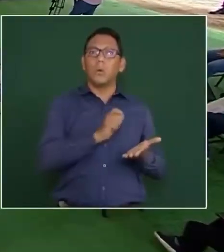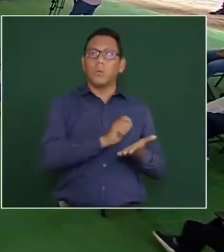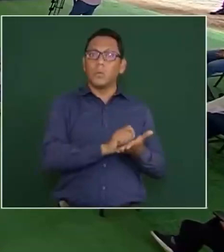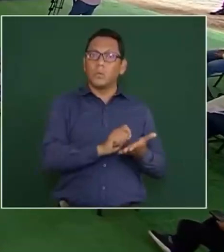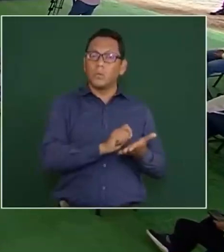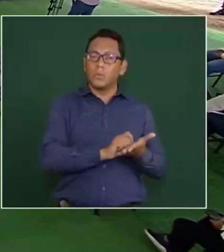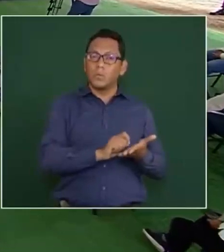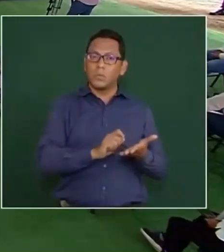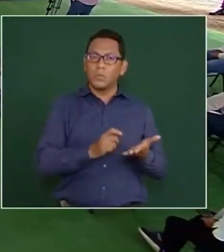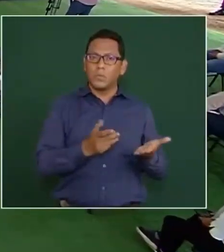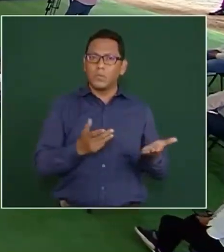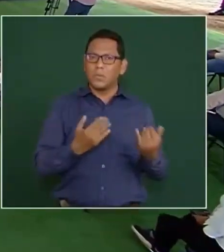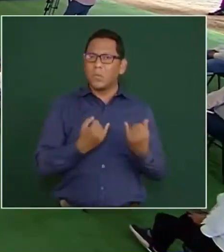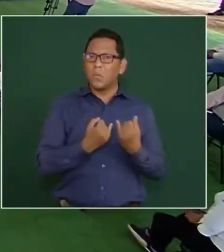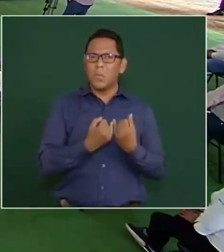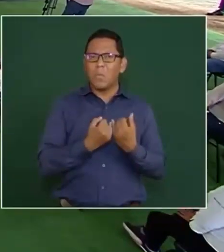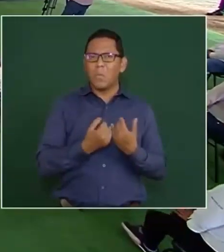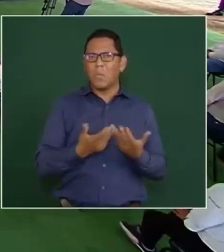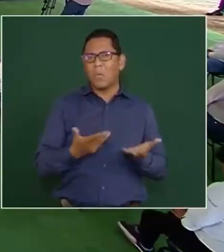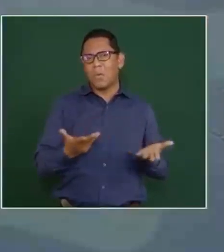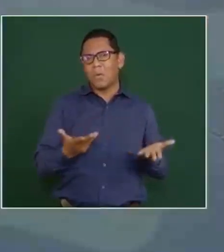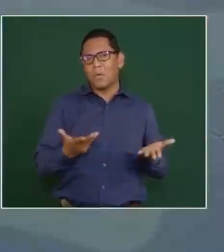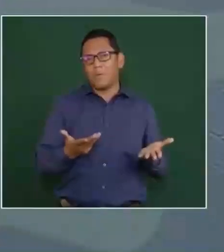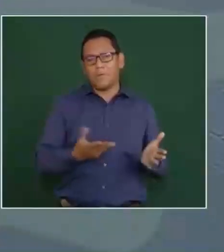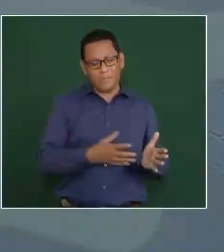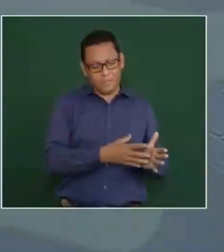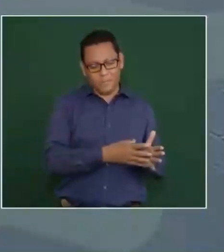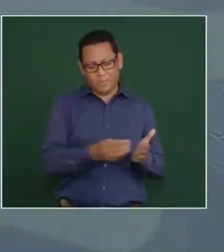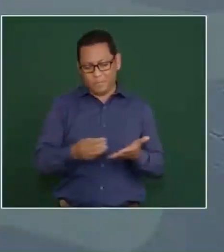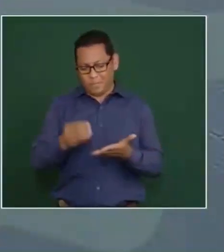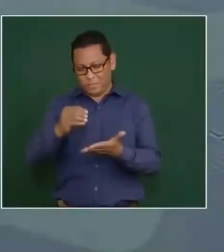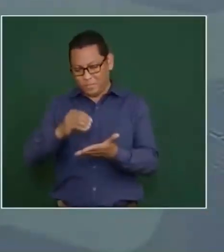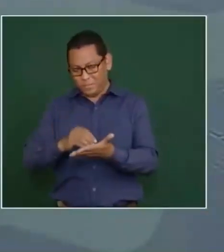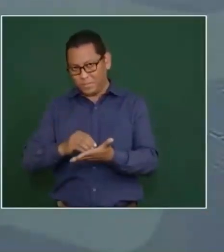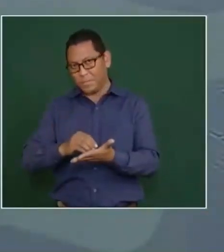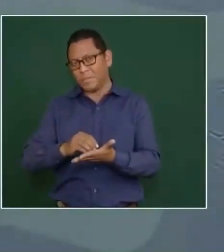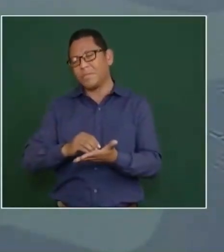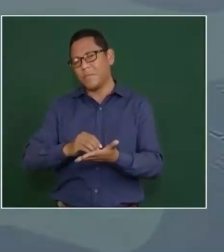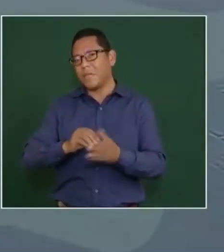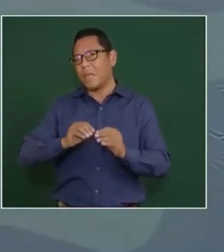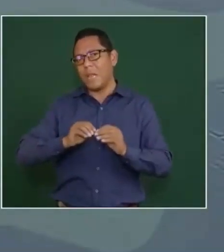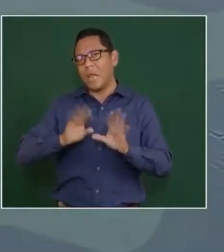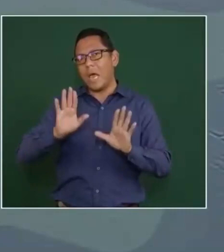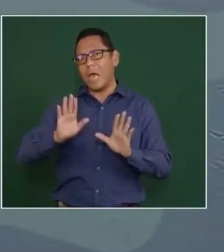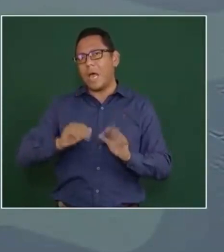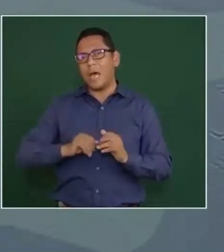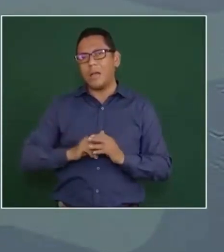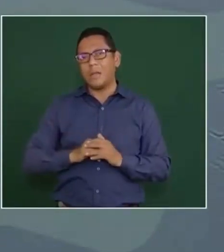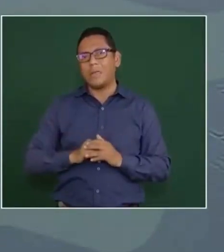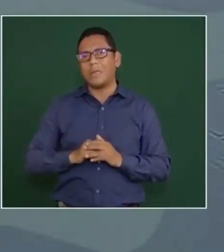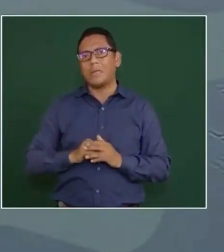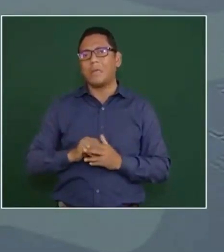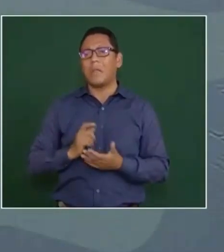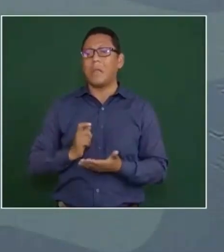No dudo que le hayan pagado, pero